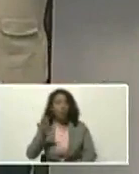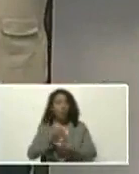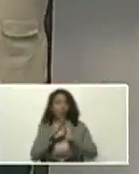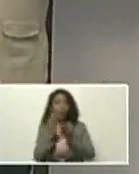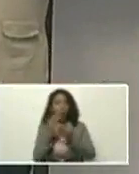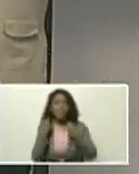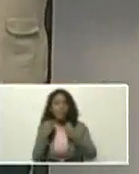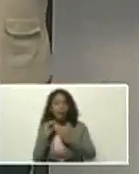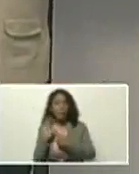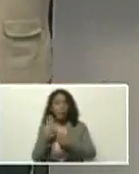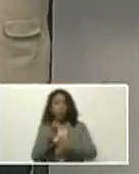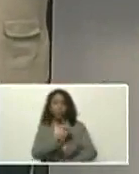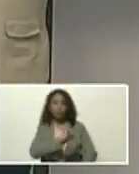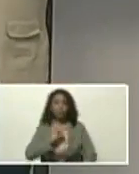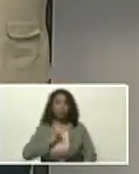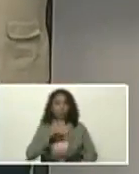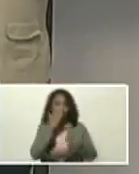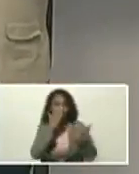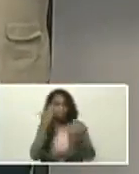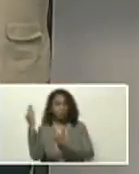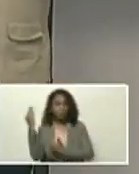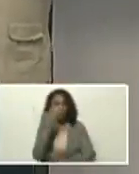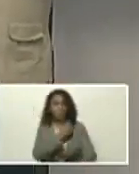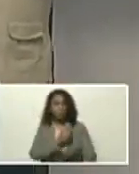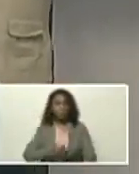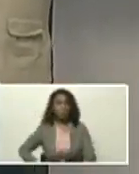para identificarse, adelante, presidente,